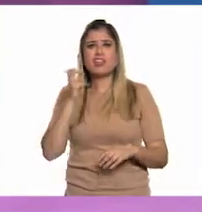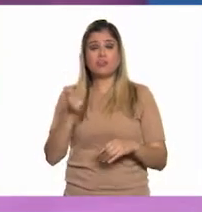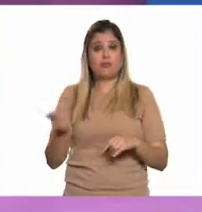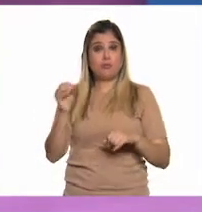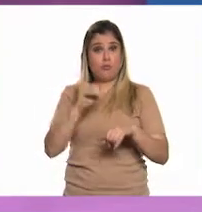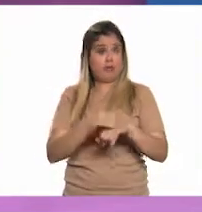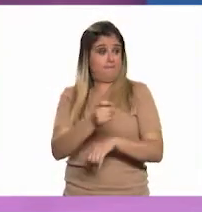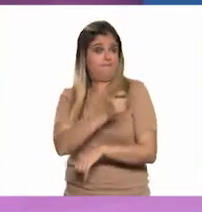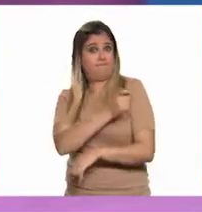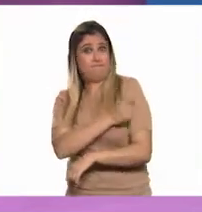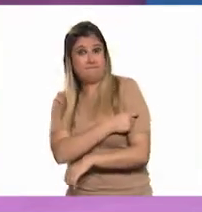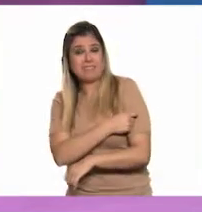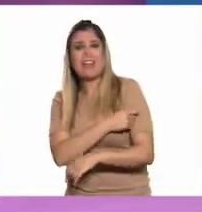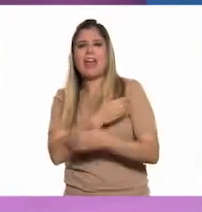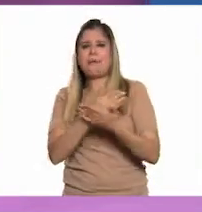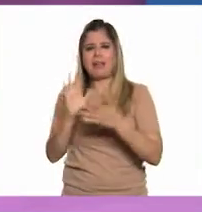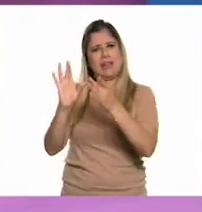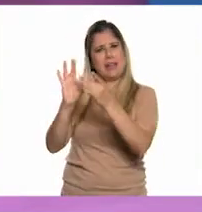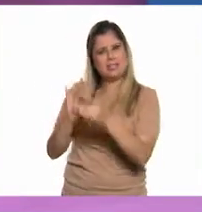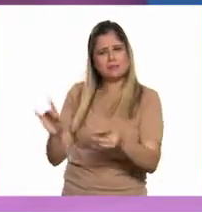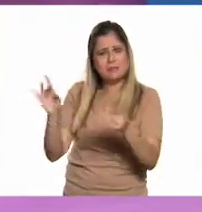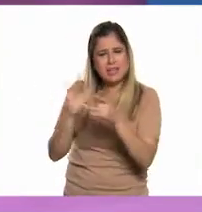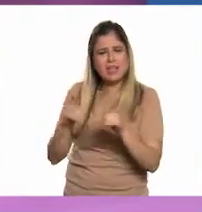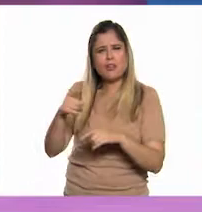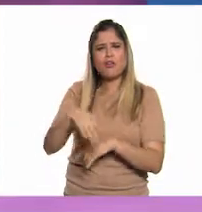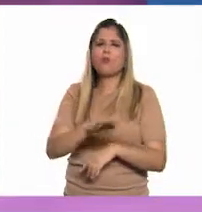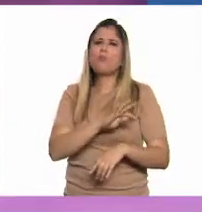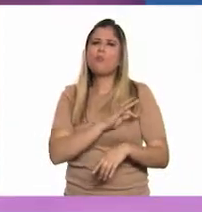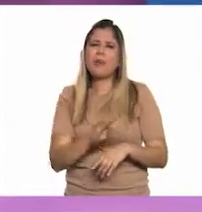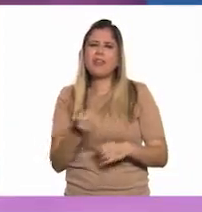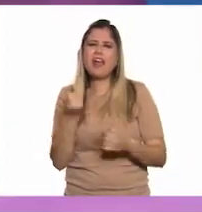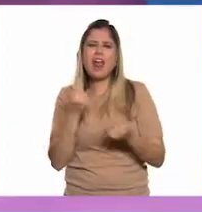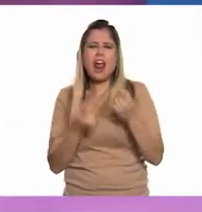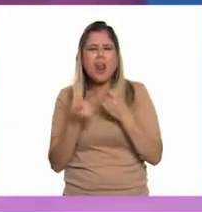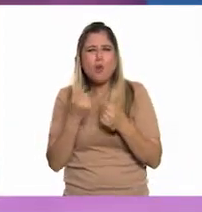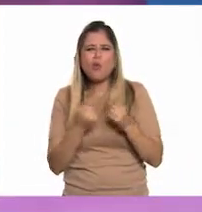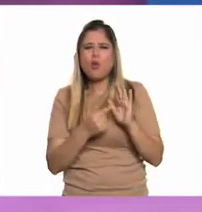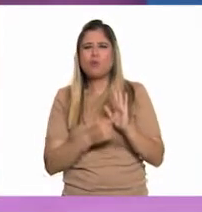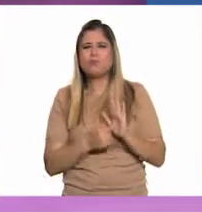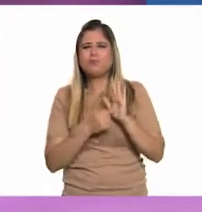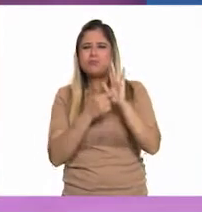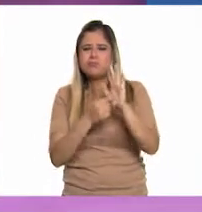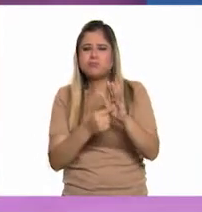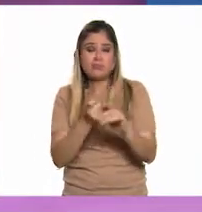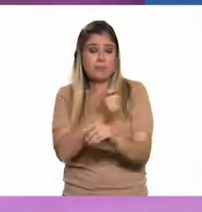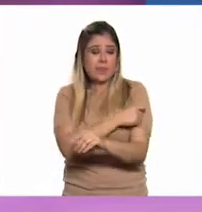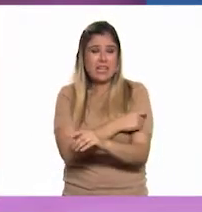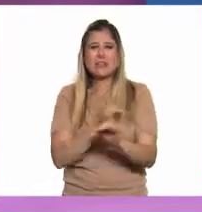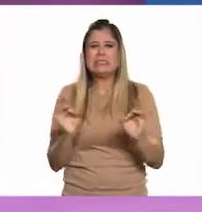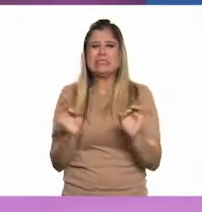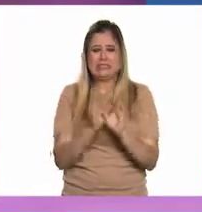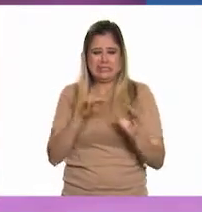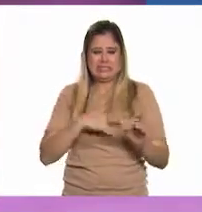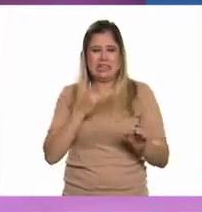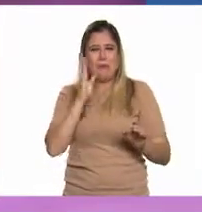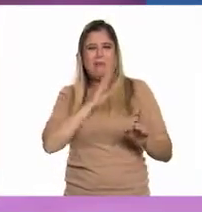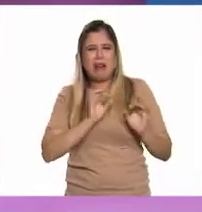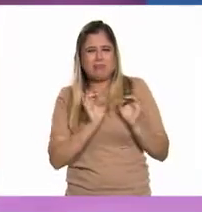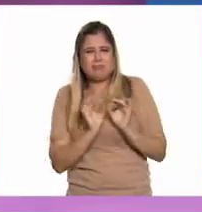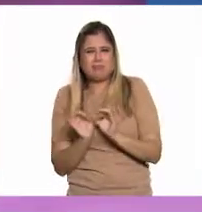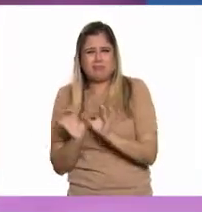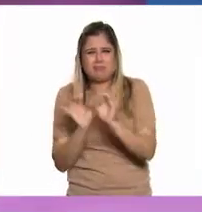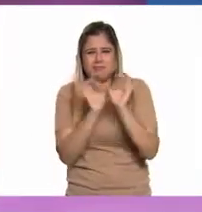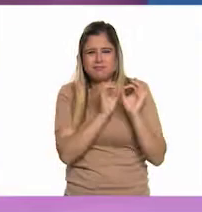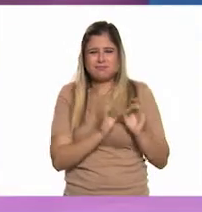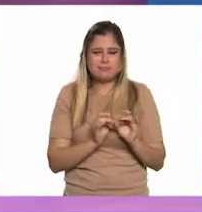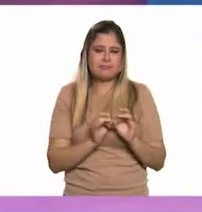aplicaron, además, le explicaron que podría tener algunas reacciones secundarias y, pues, también le explicaron qué